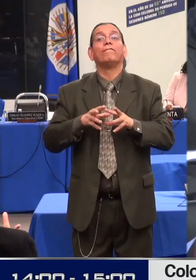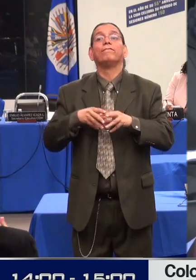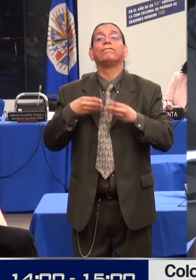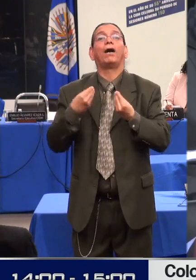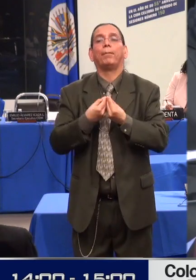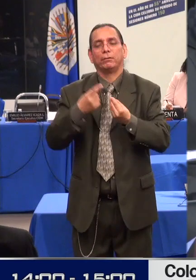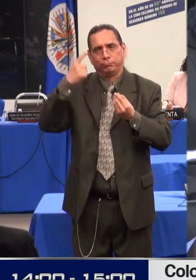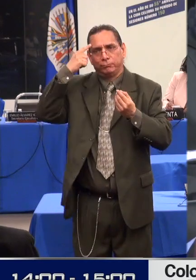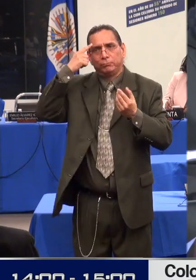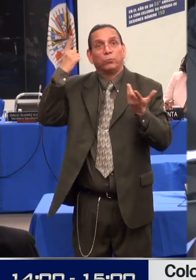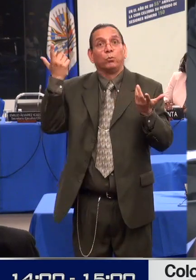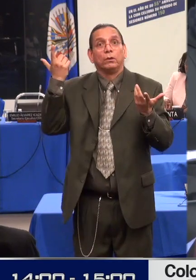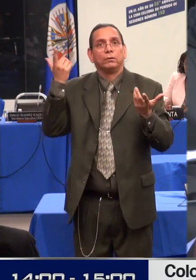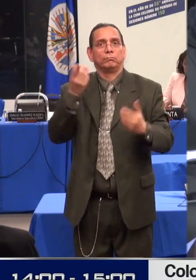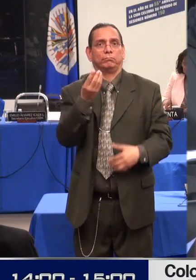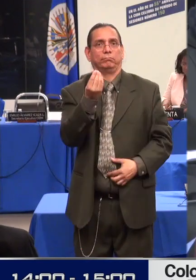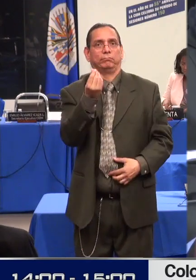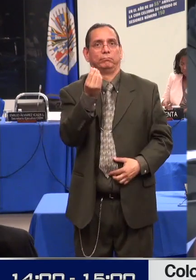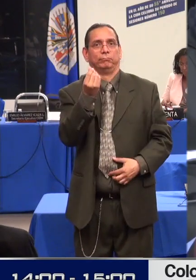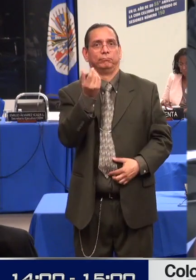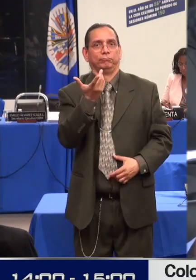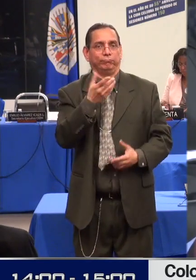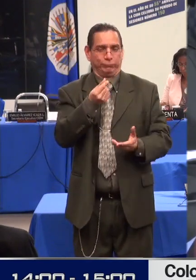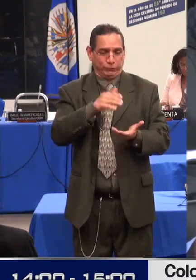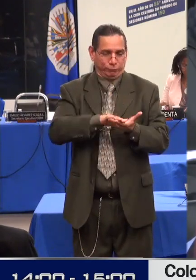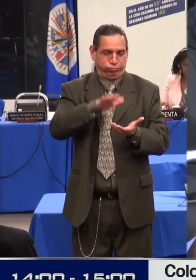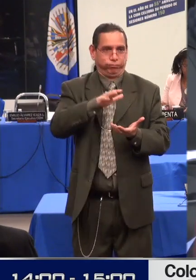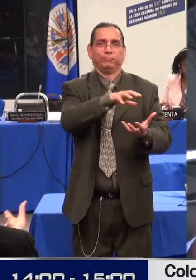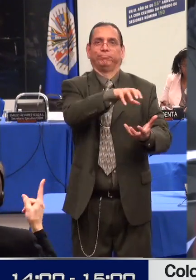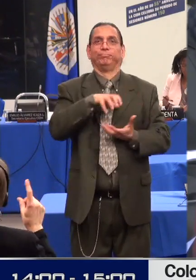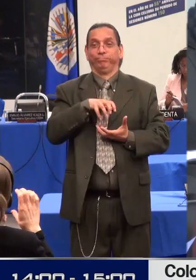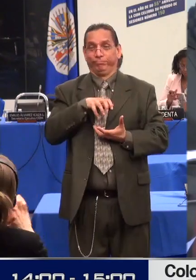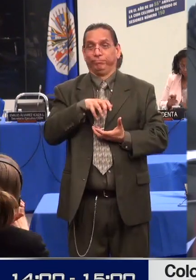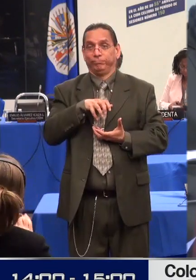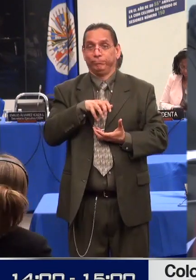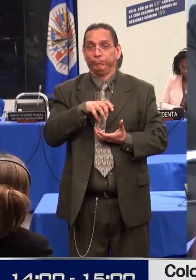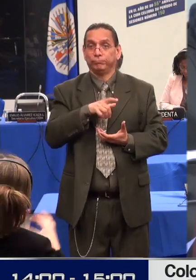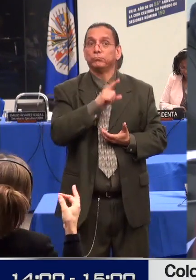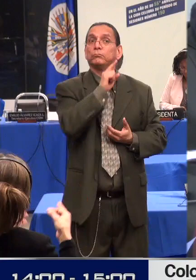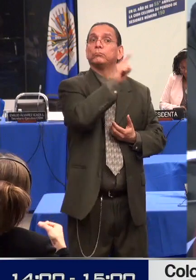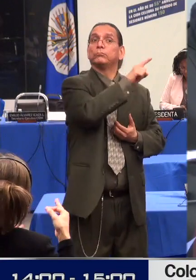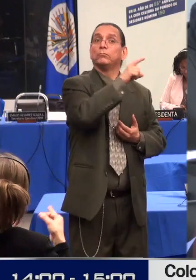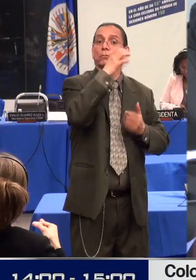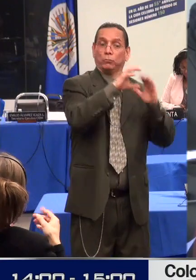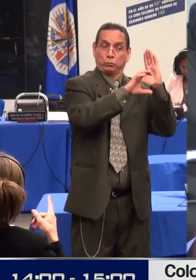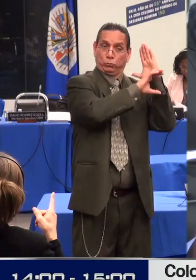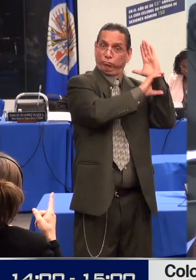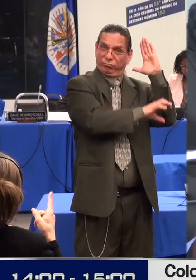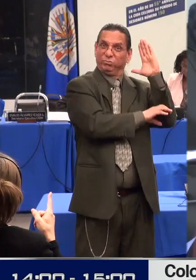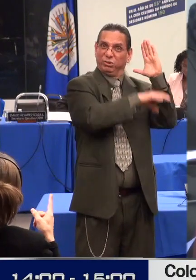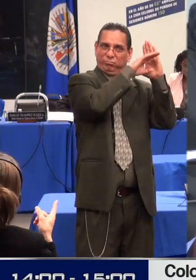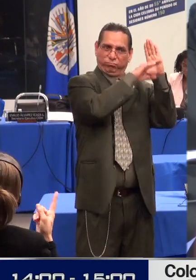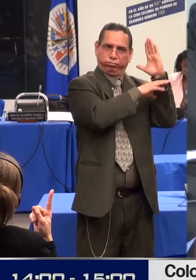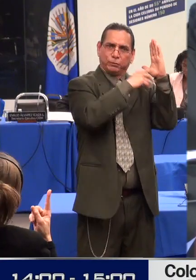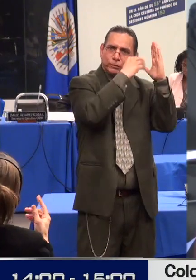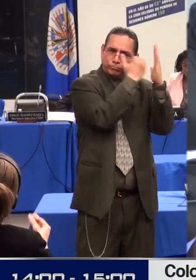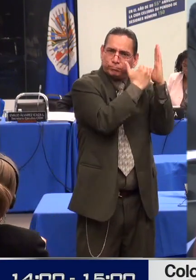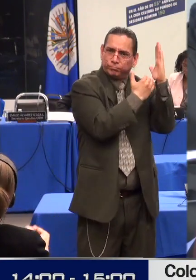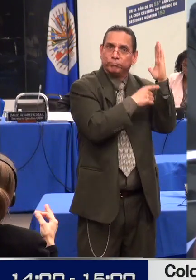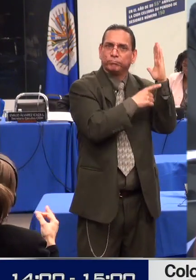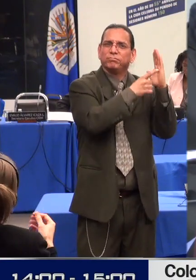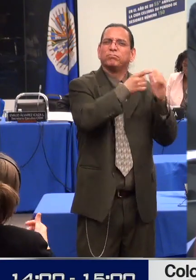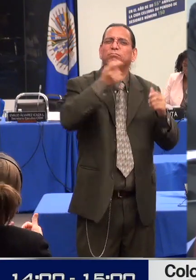interdictas. La Corte Constitucional, una de las más garantistas de la región y del mundo, ha avalado la